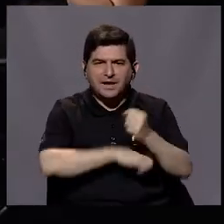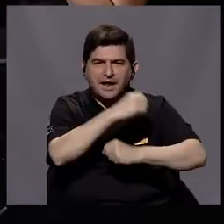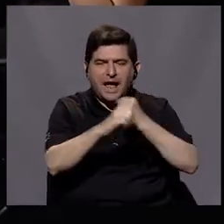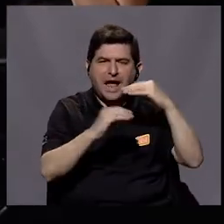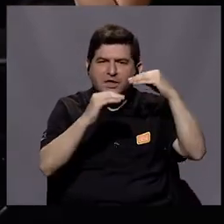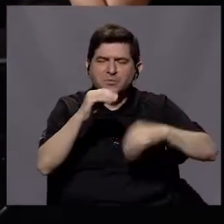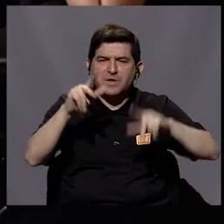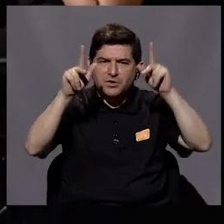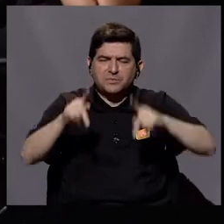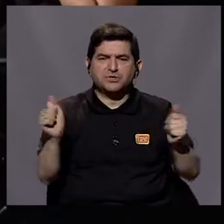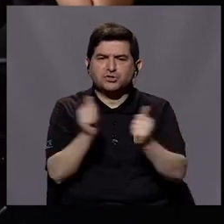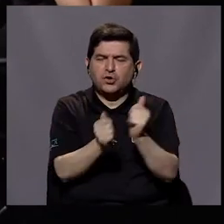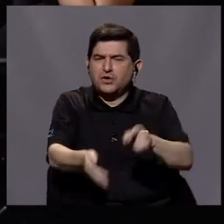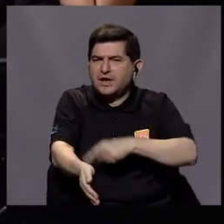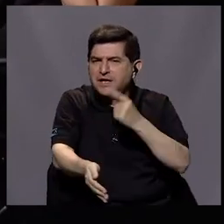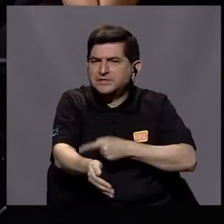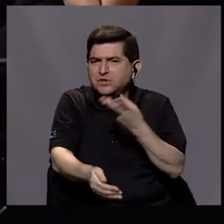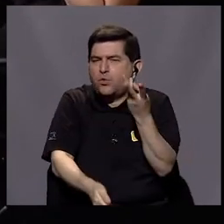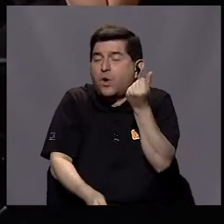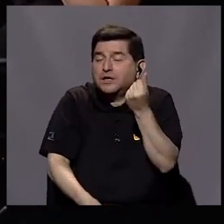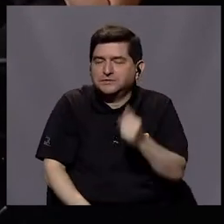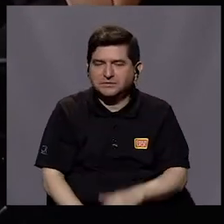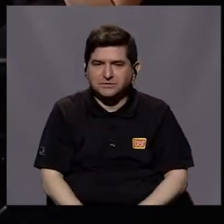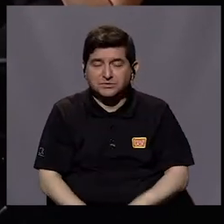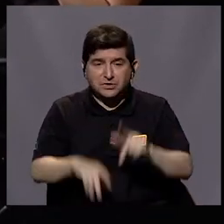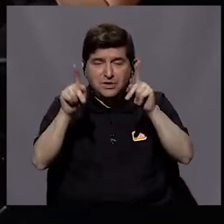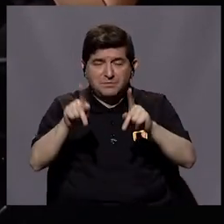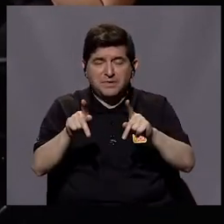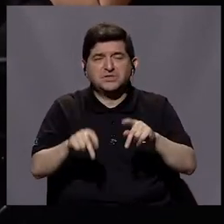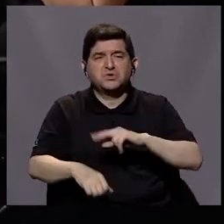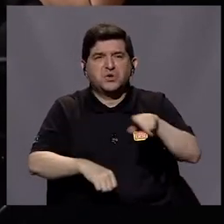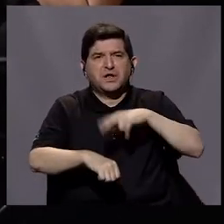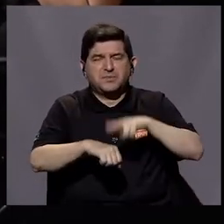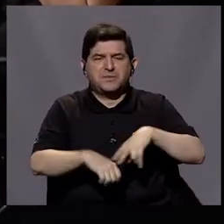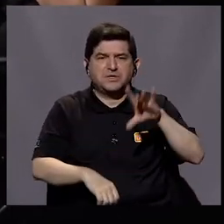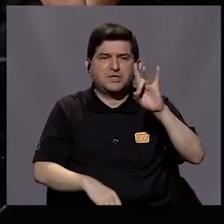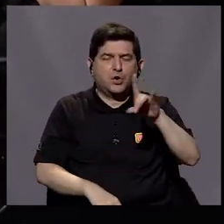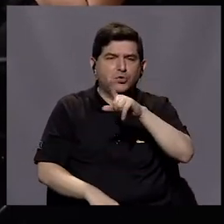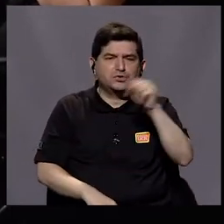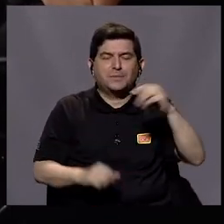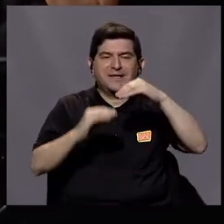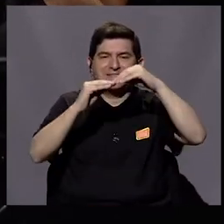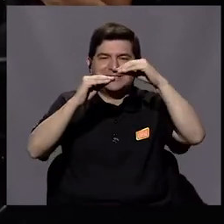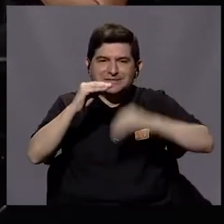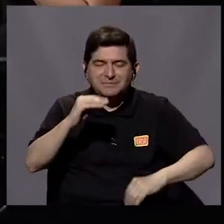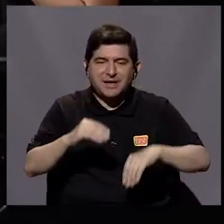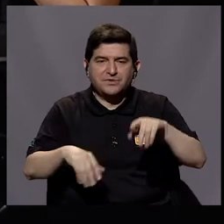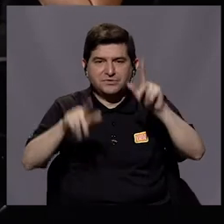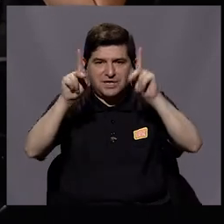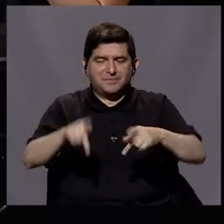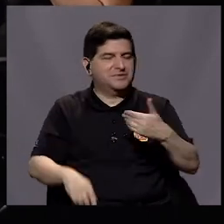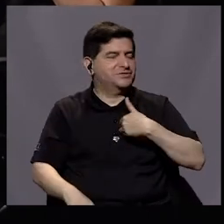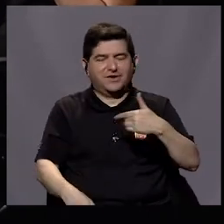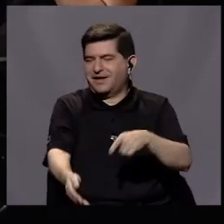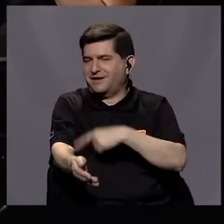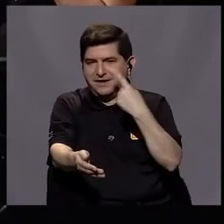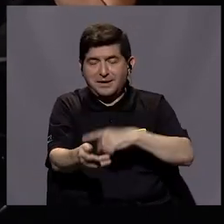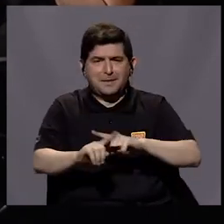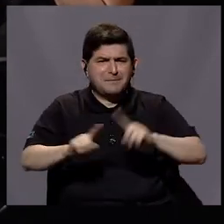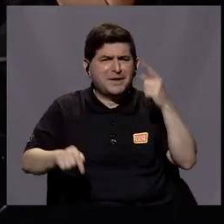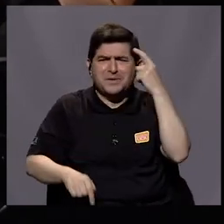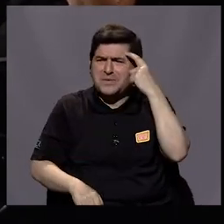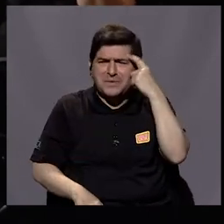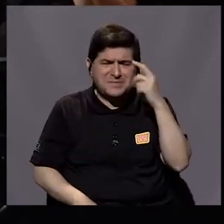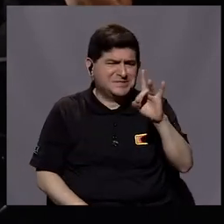¿Cuántos años menos vive una persona que tiene diabetes? Una persona que tiene diabetes vive en promedio ocho meses menos que una persona que no lo tiene.